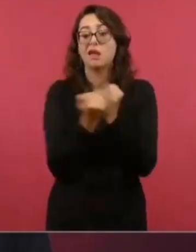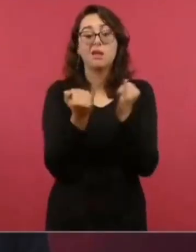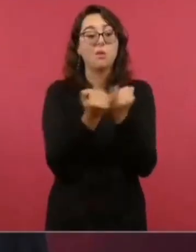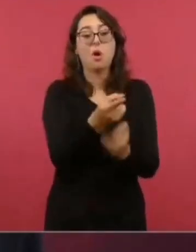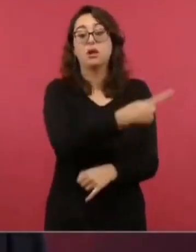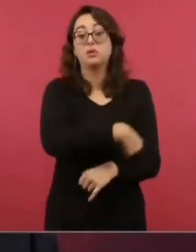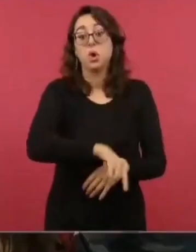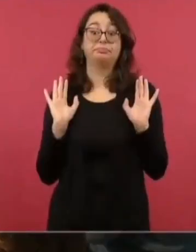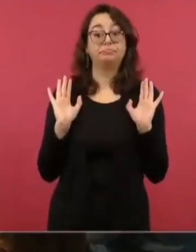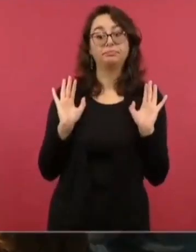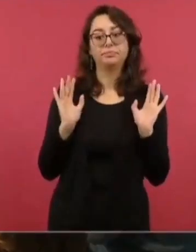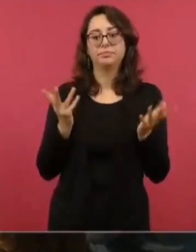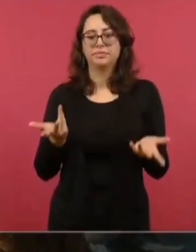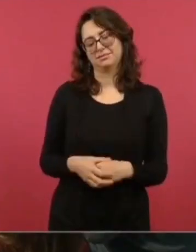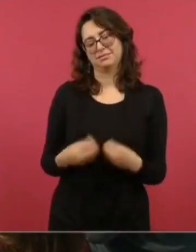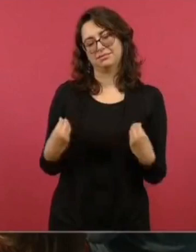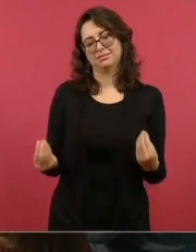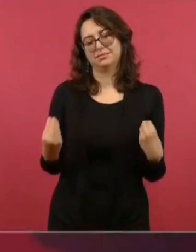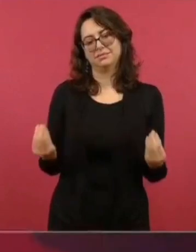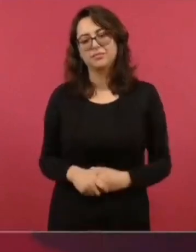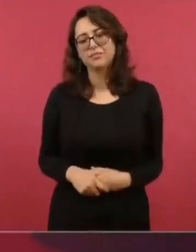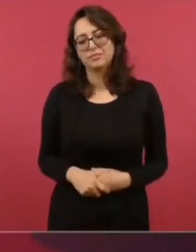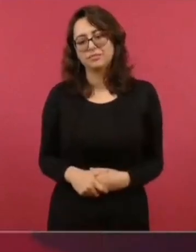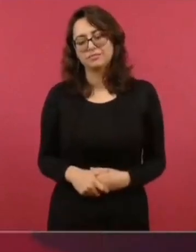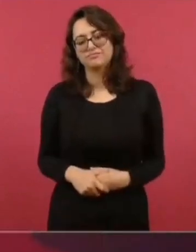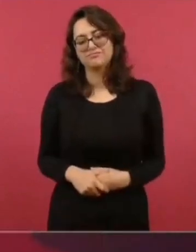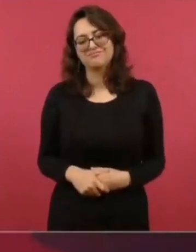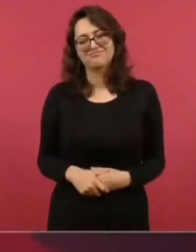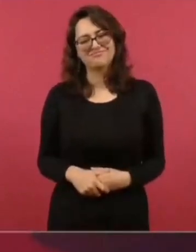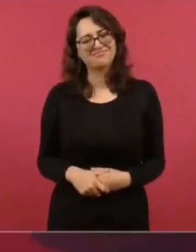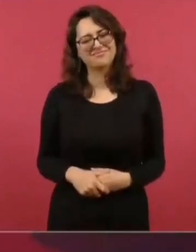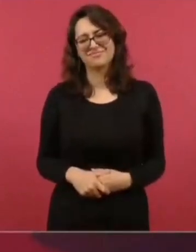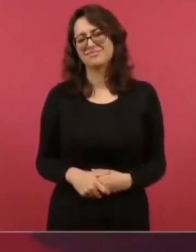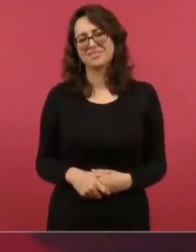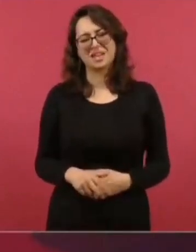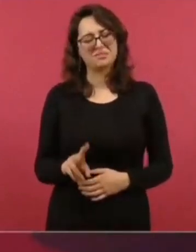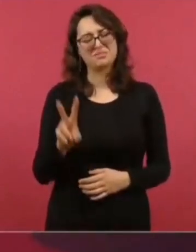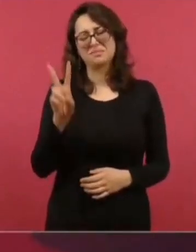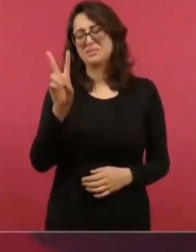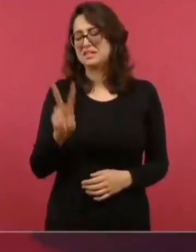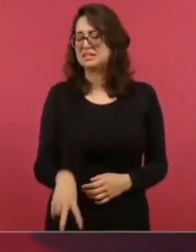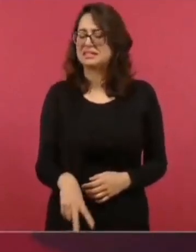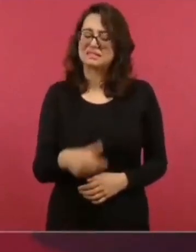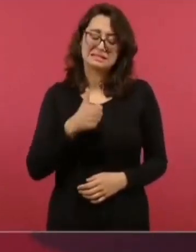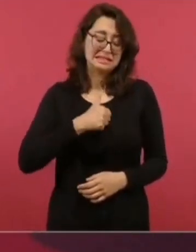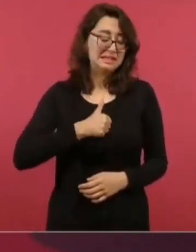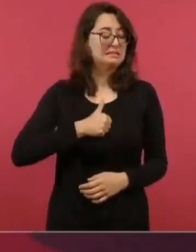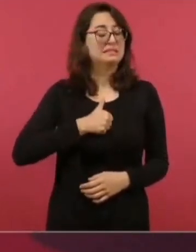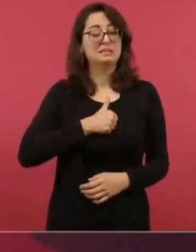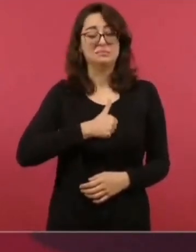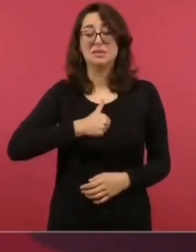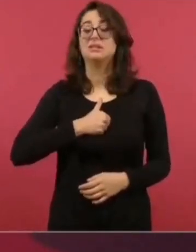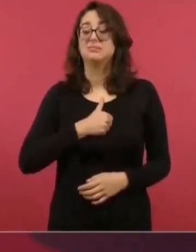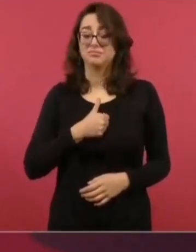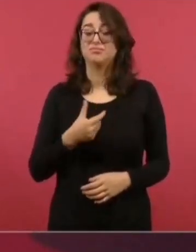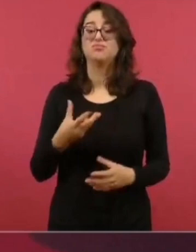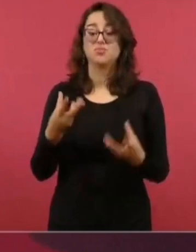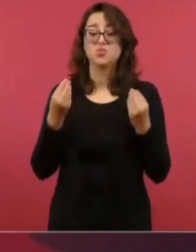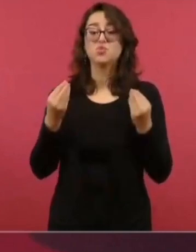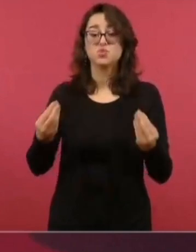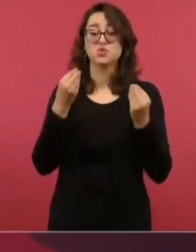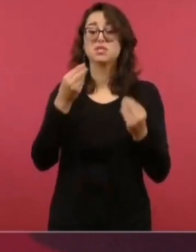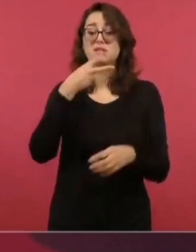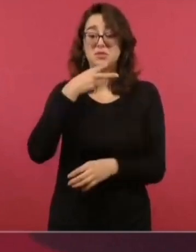China, Spooning. Decían no. Hay tanta ignorancia, con todo respeto, en